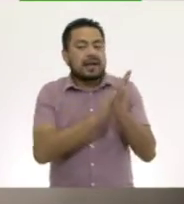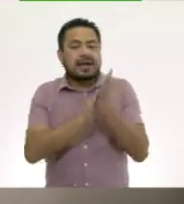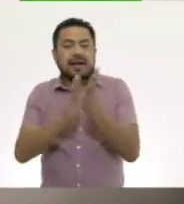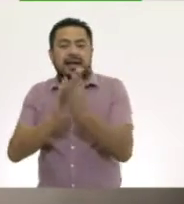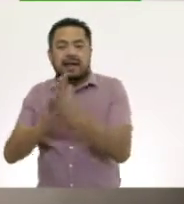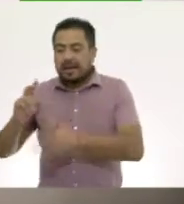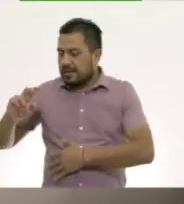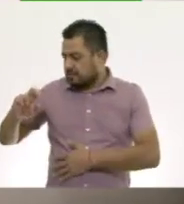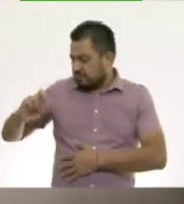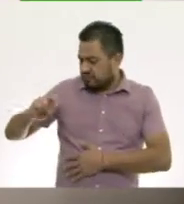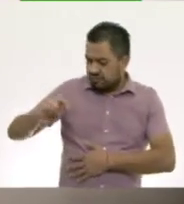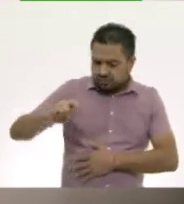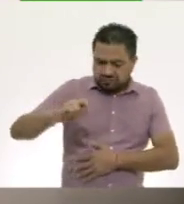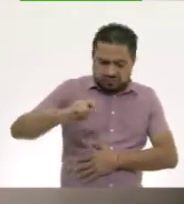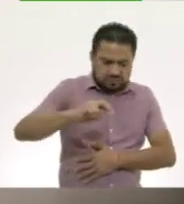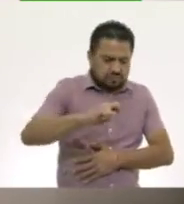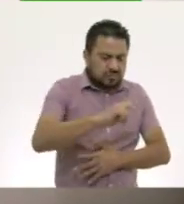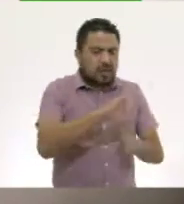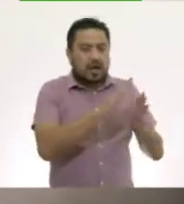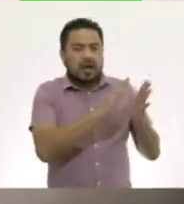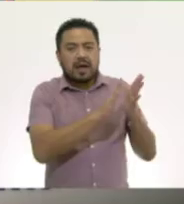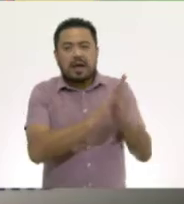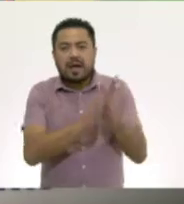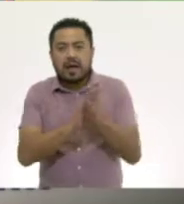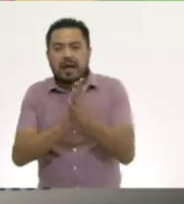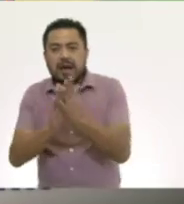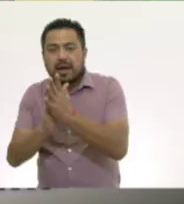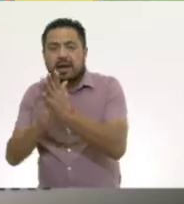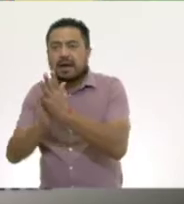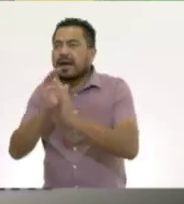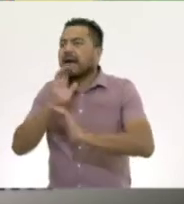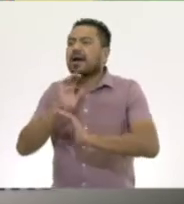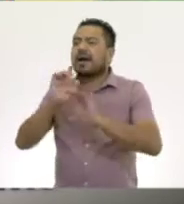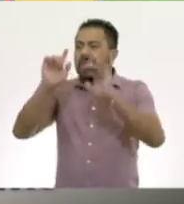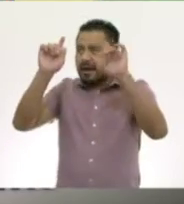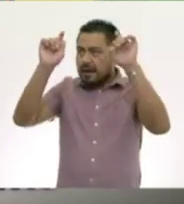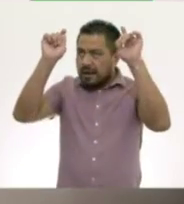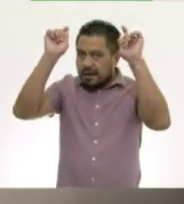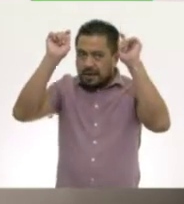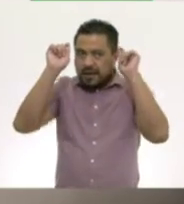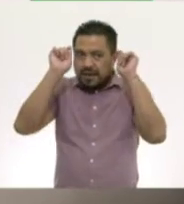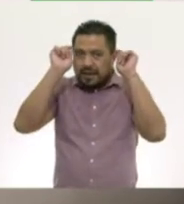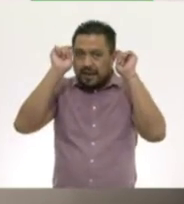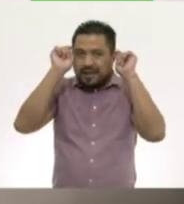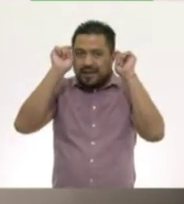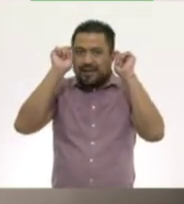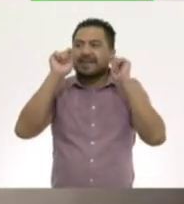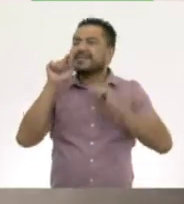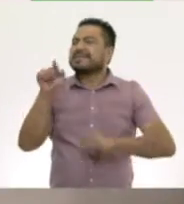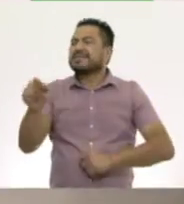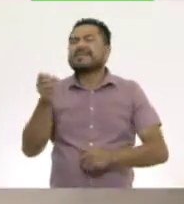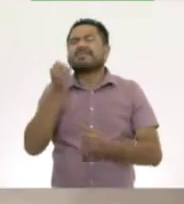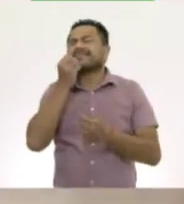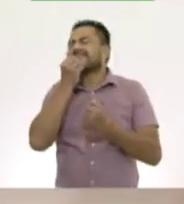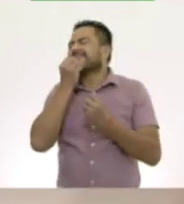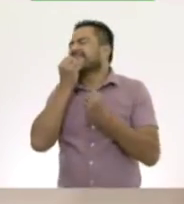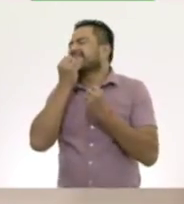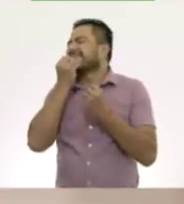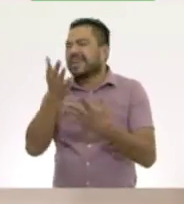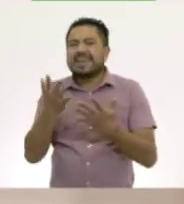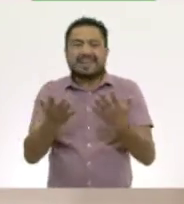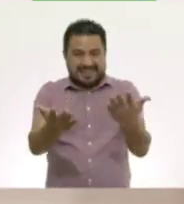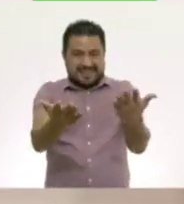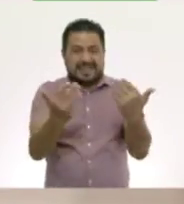pasó un caballero. Cucú, cucú, con capa y sombrero. ¡Eso fue magnífico! Te